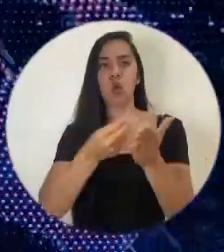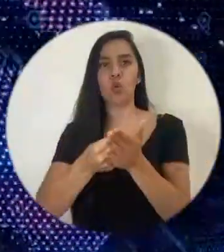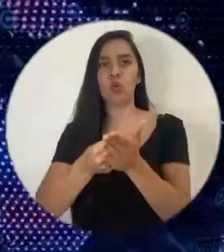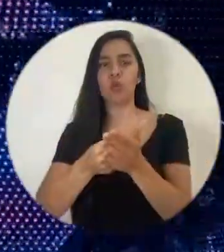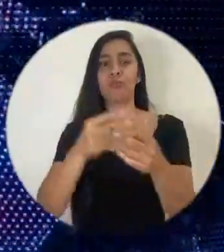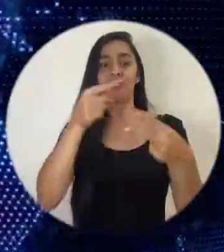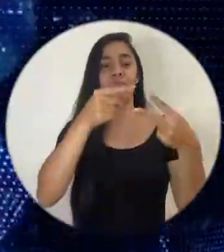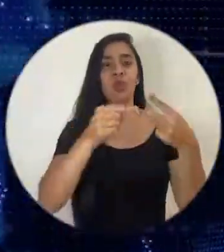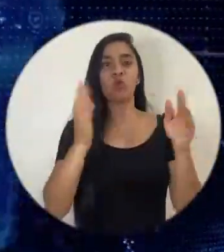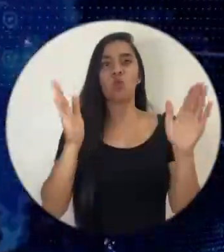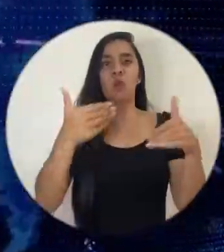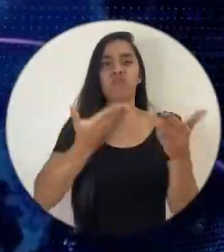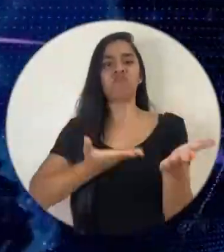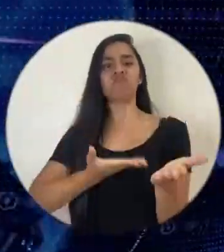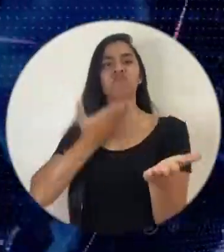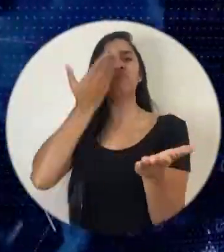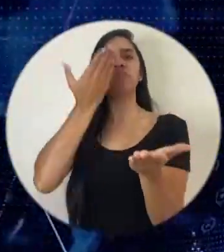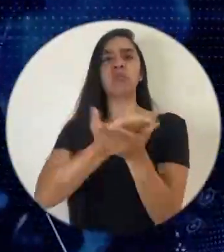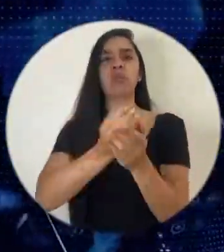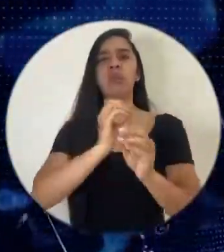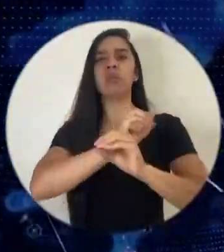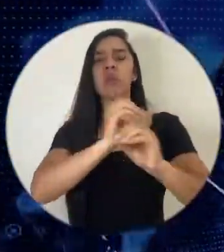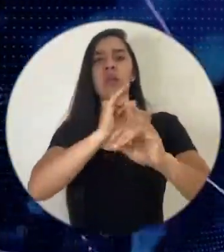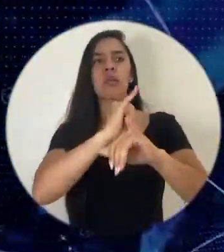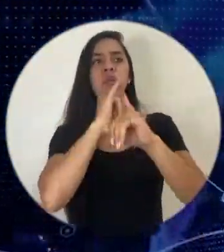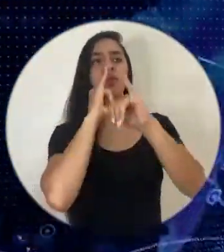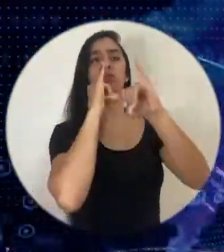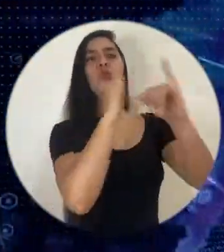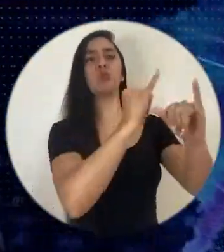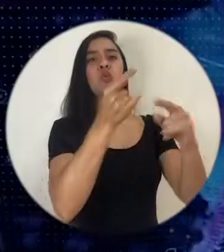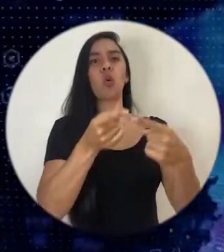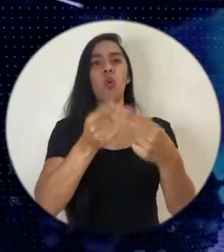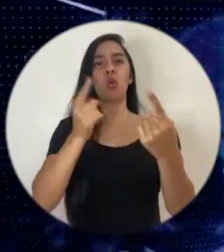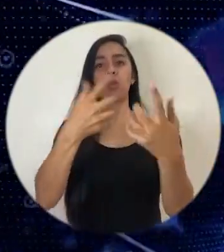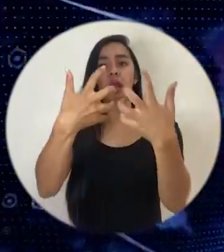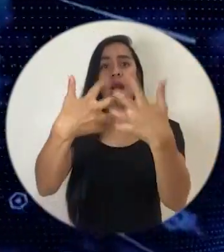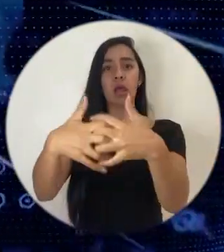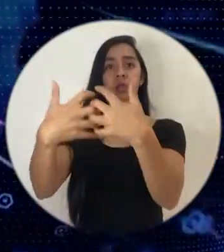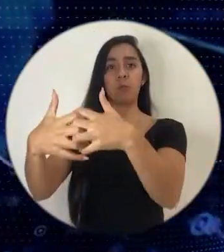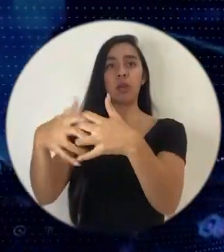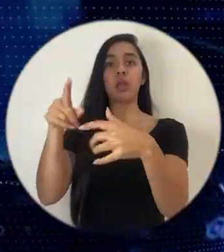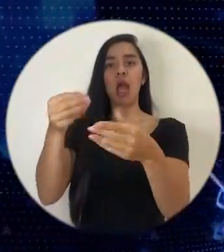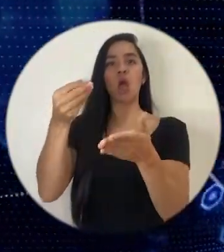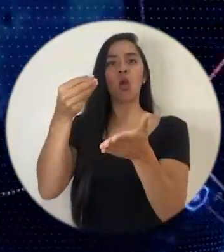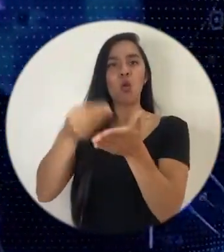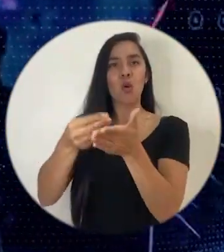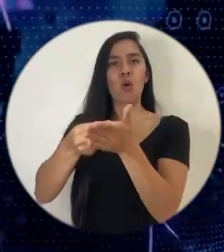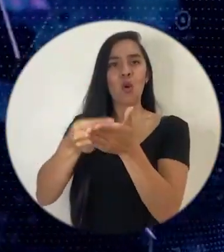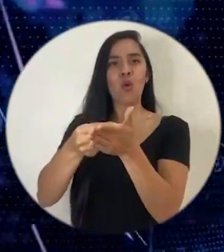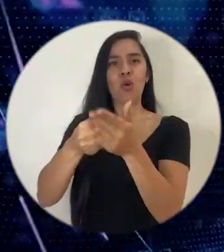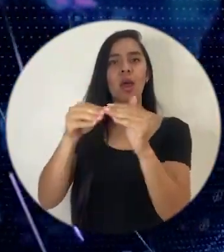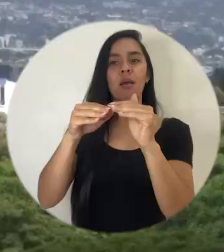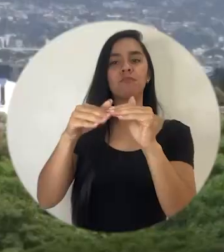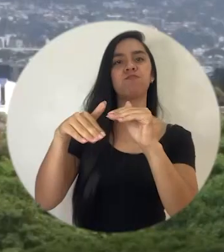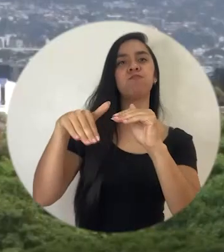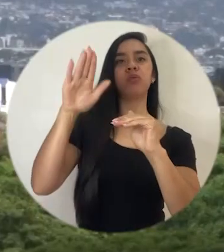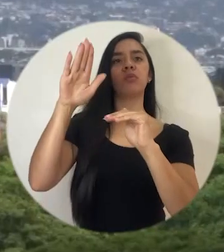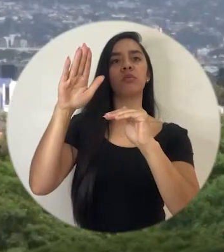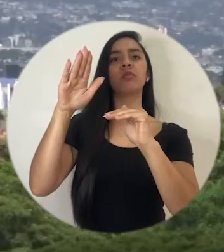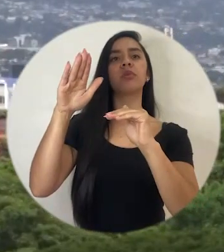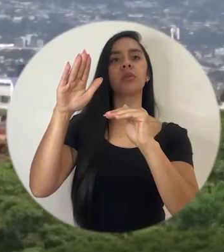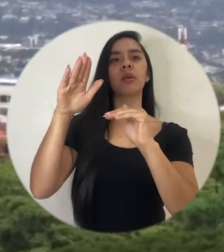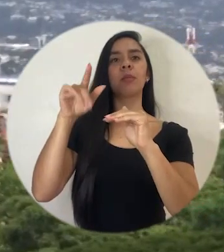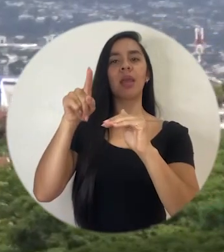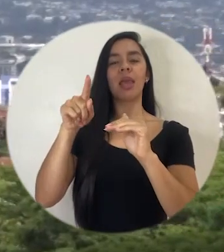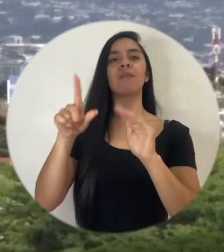y no sabemos que ni siquiera hayan planteado ni una sola denuncia penal contra los entes financieros que estén cobrando